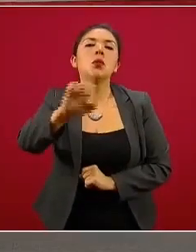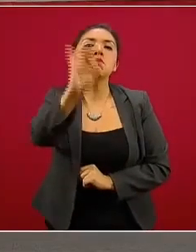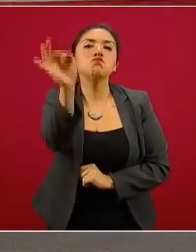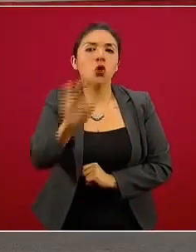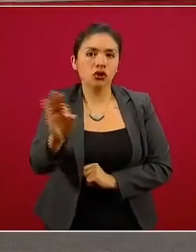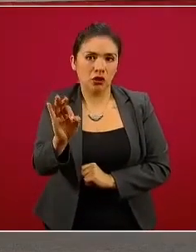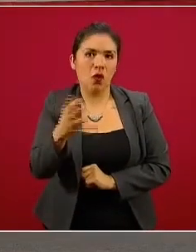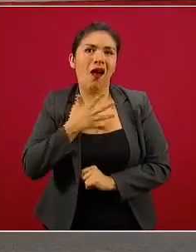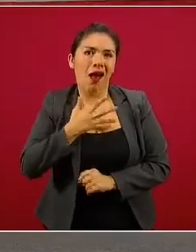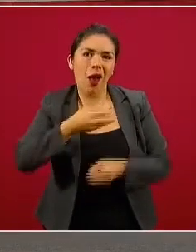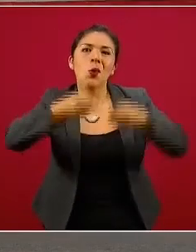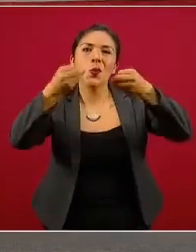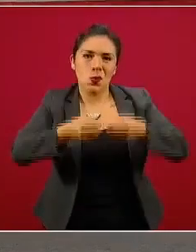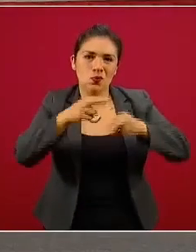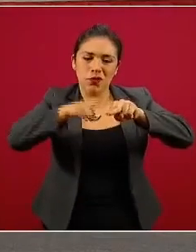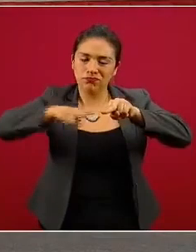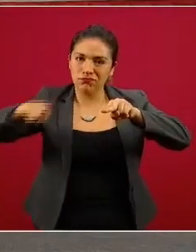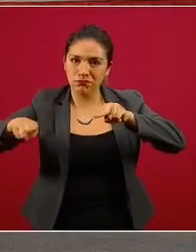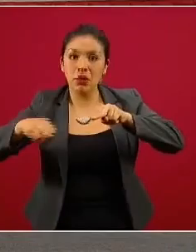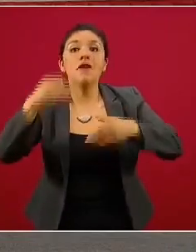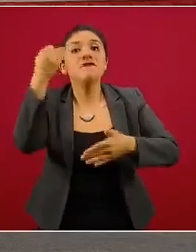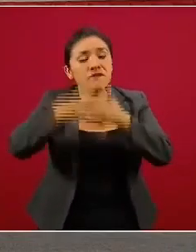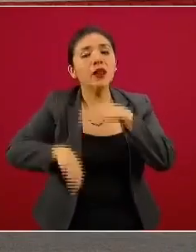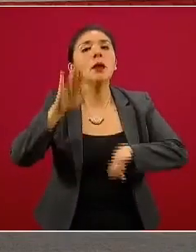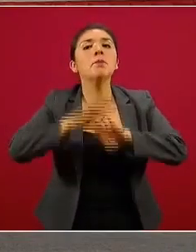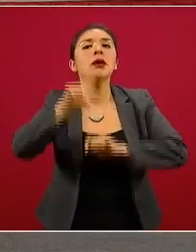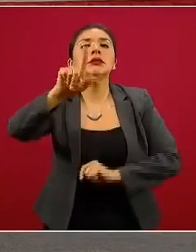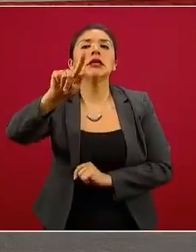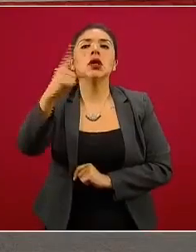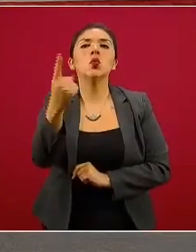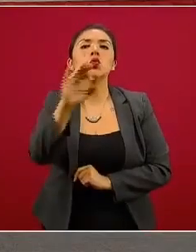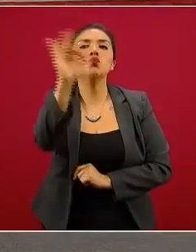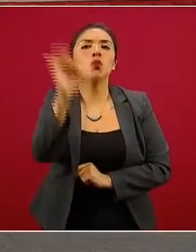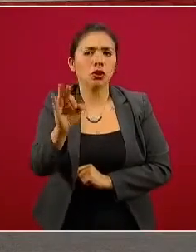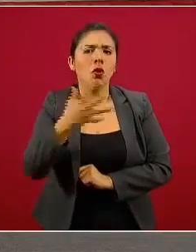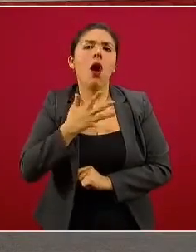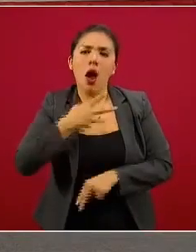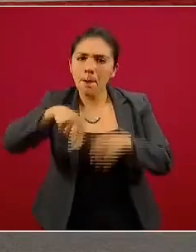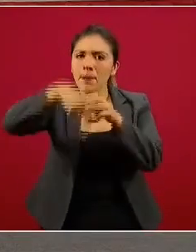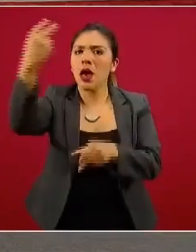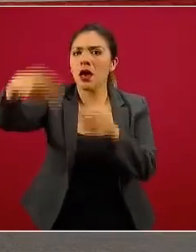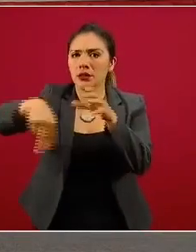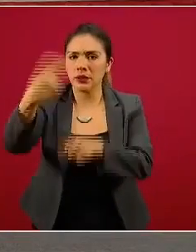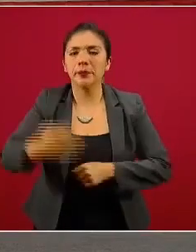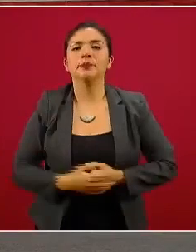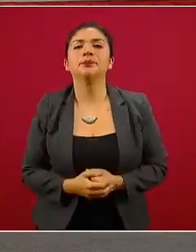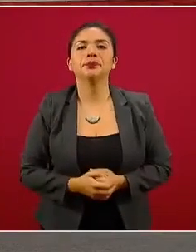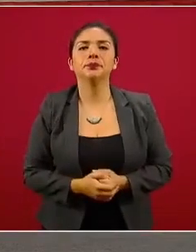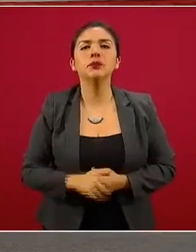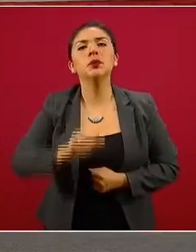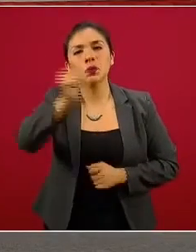de ocupación, por lo tanto queda 71 por ciento aún disponible. La siguiente.